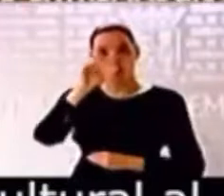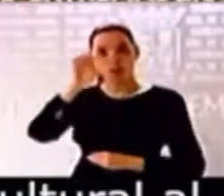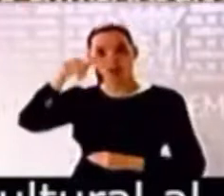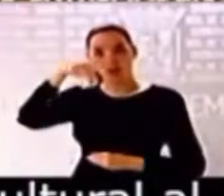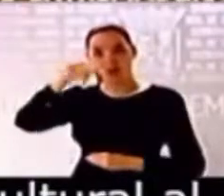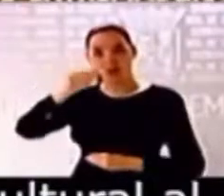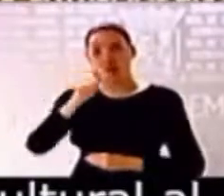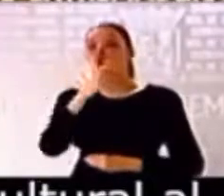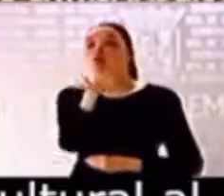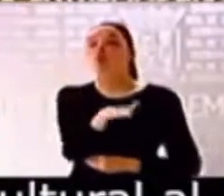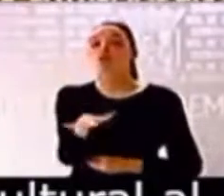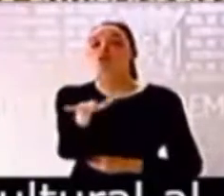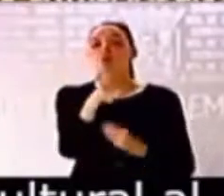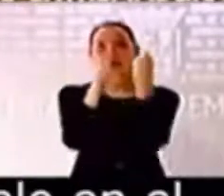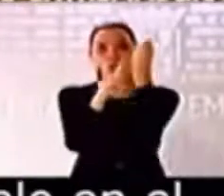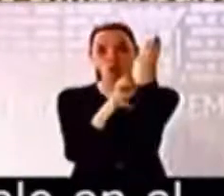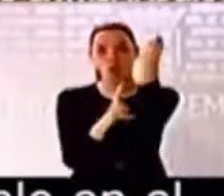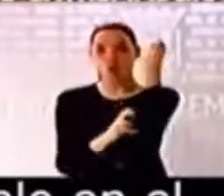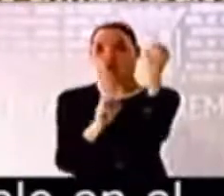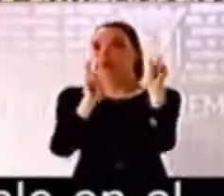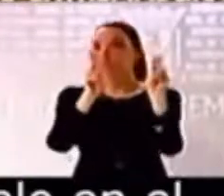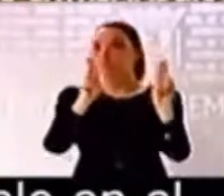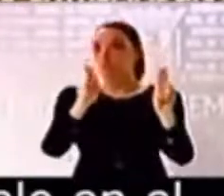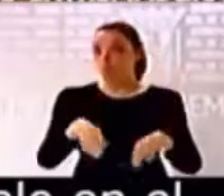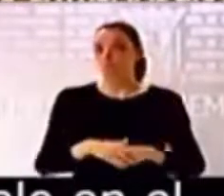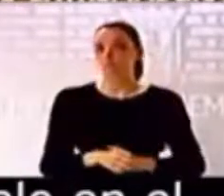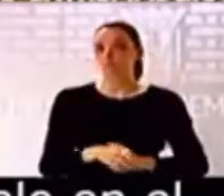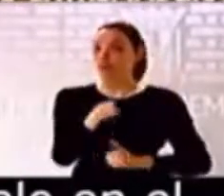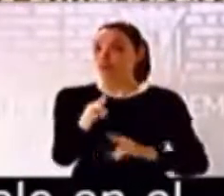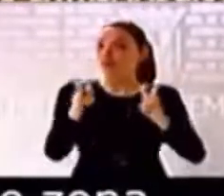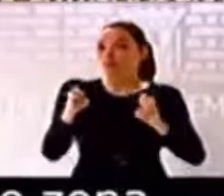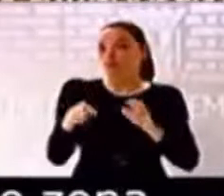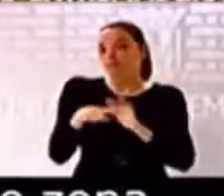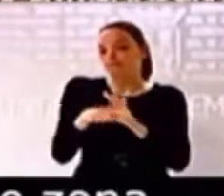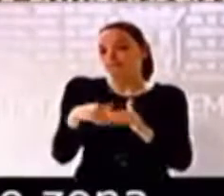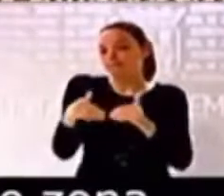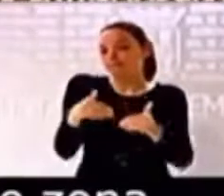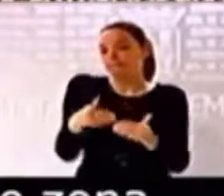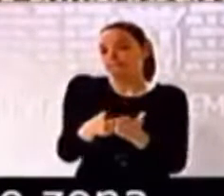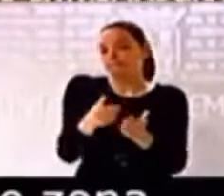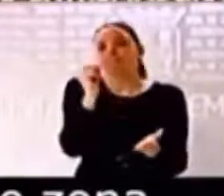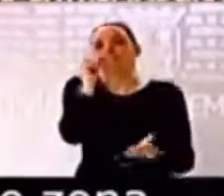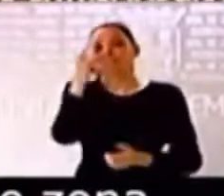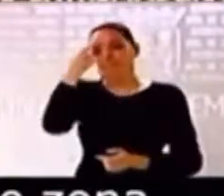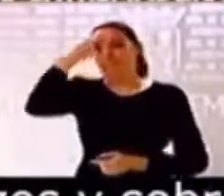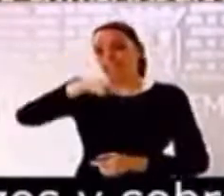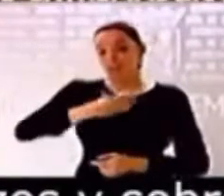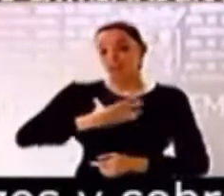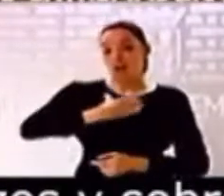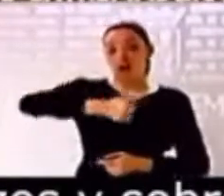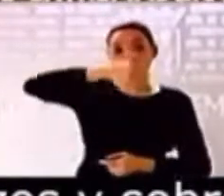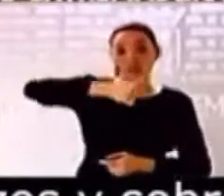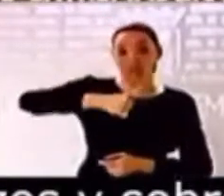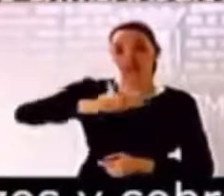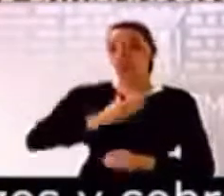arqueológica. Una cuestión que lleva sus plazos y sobre la que me consta que el alcalde y el ayuntamiento han hecho mucho